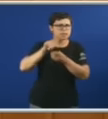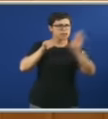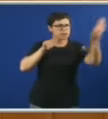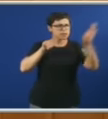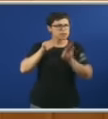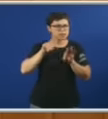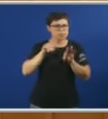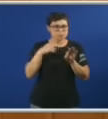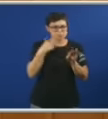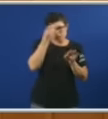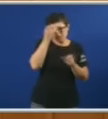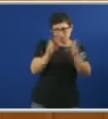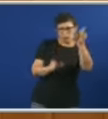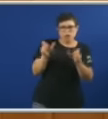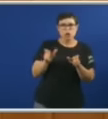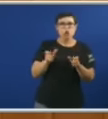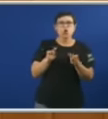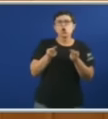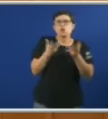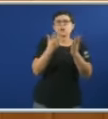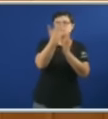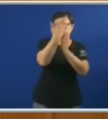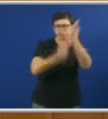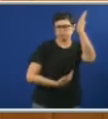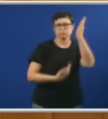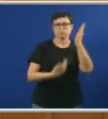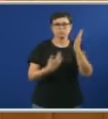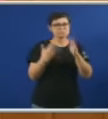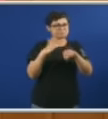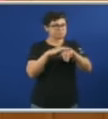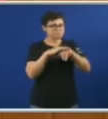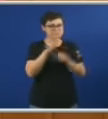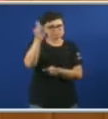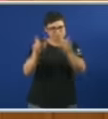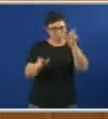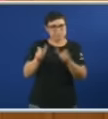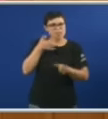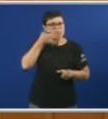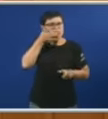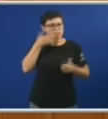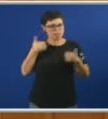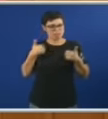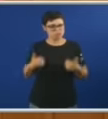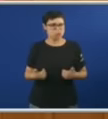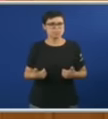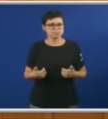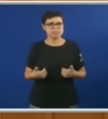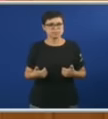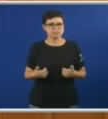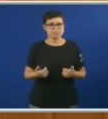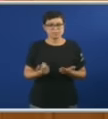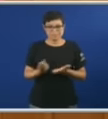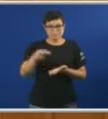son números E non, non, estamos falando de persoas de carne e oso Eu invitaba na miña